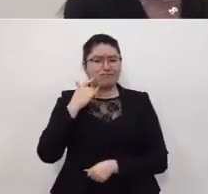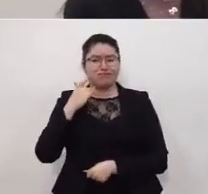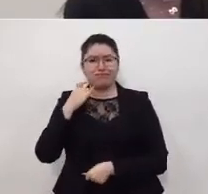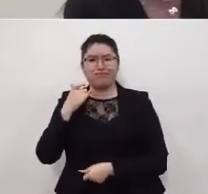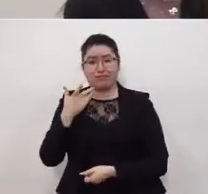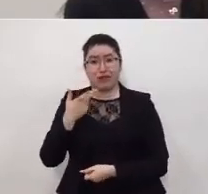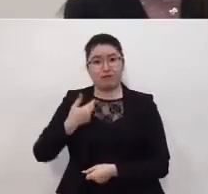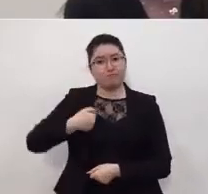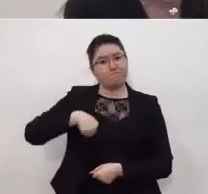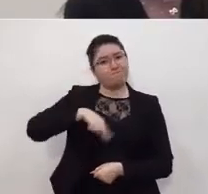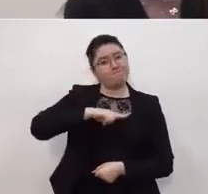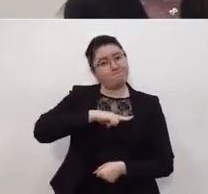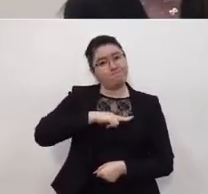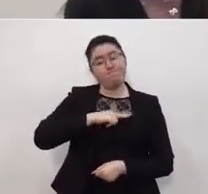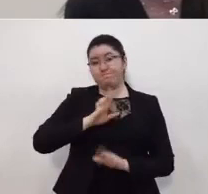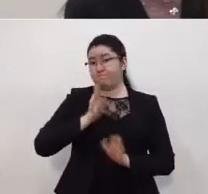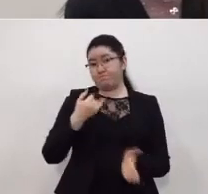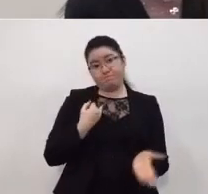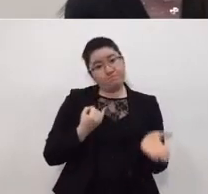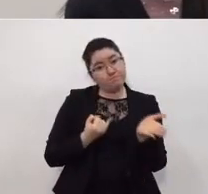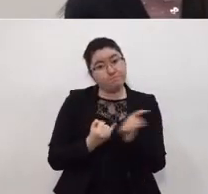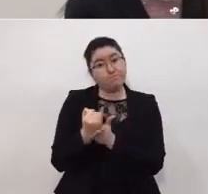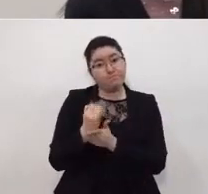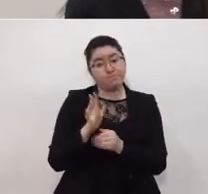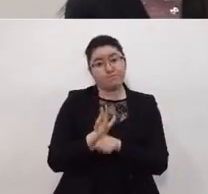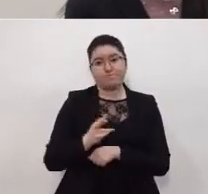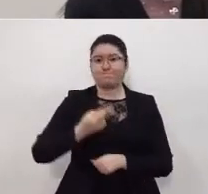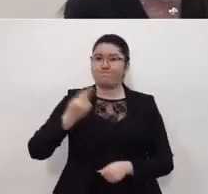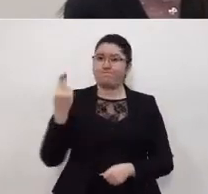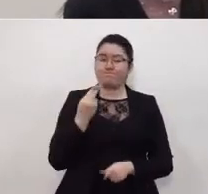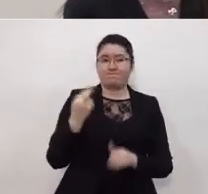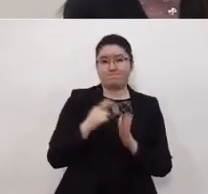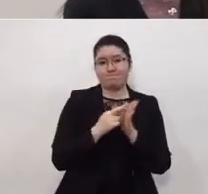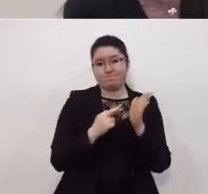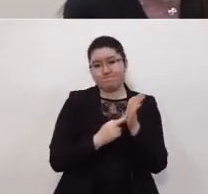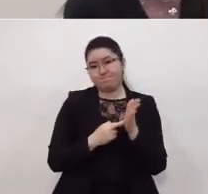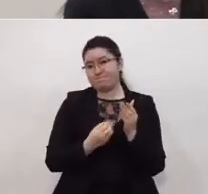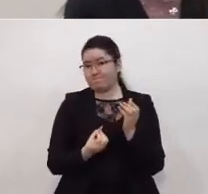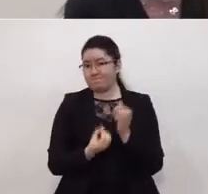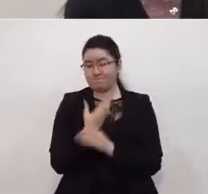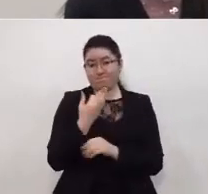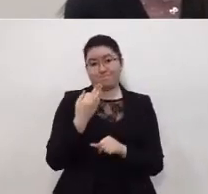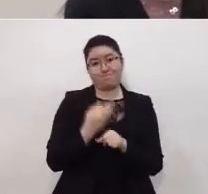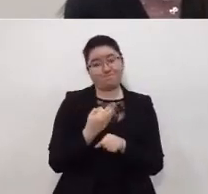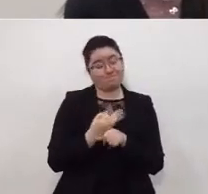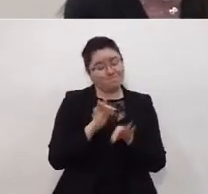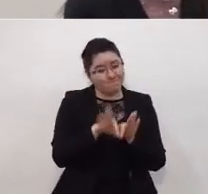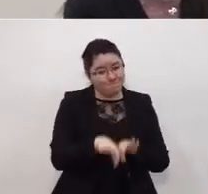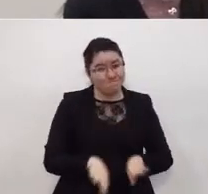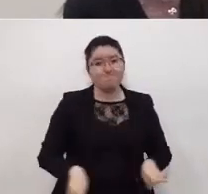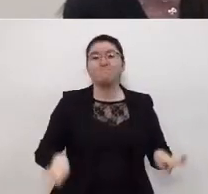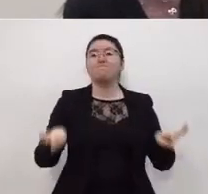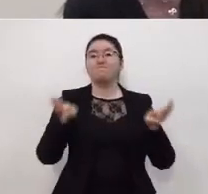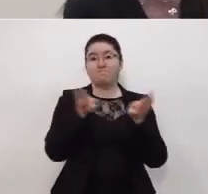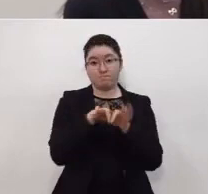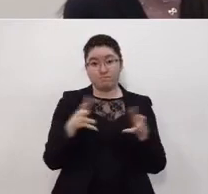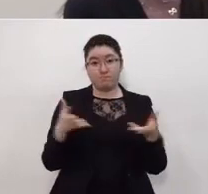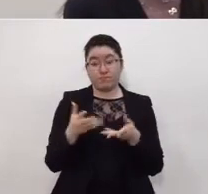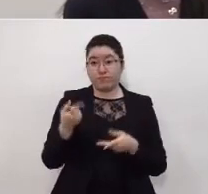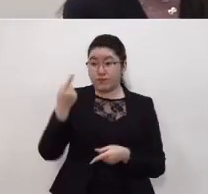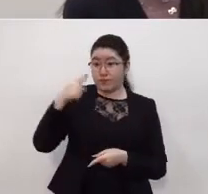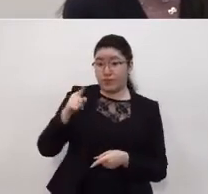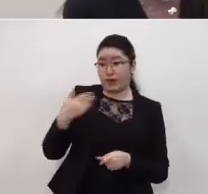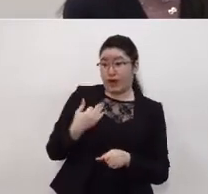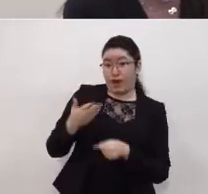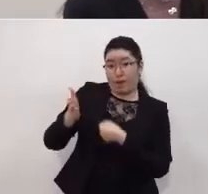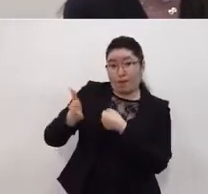y hemos llegado a la conclusión de que se requieren medidas extraordinarias que en este momento son indispensables para